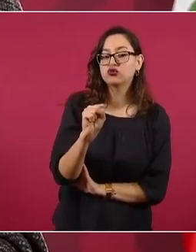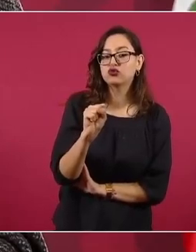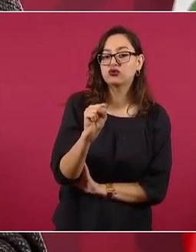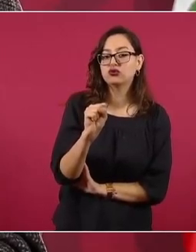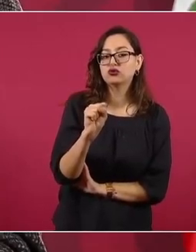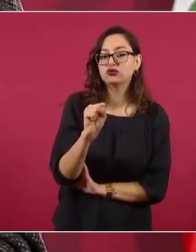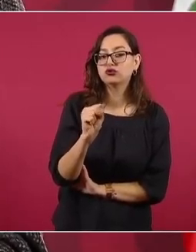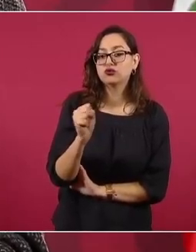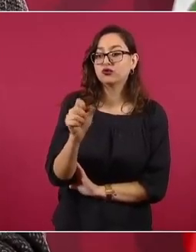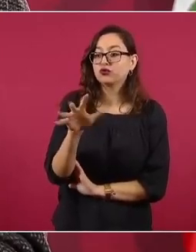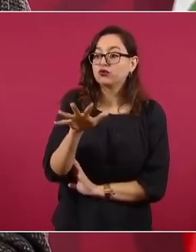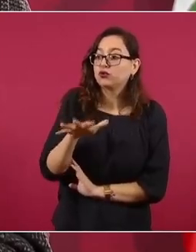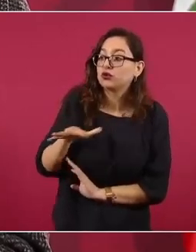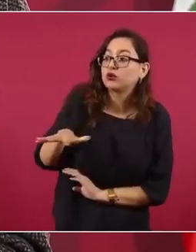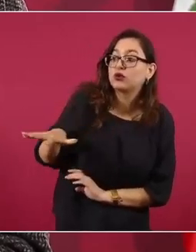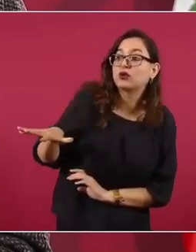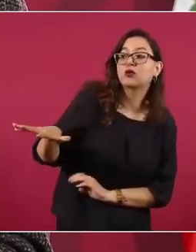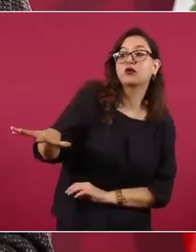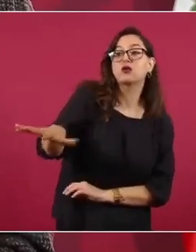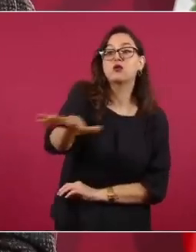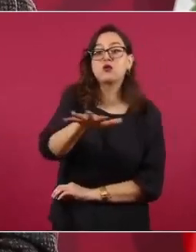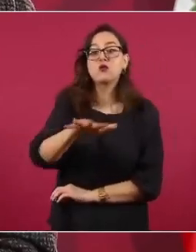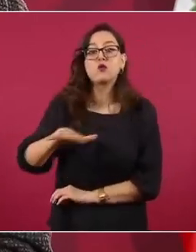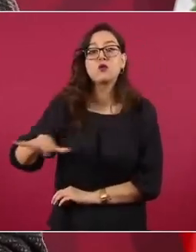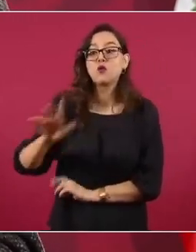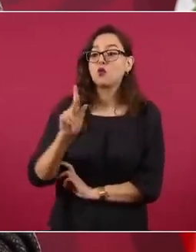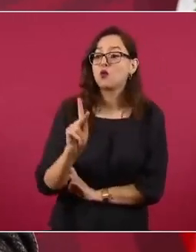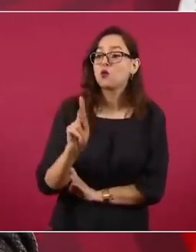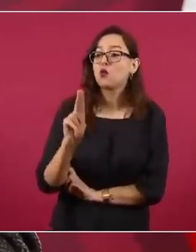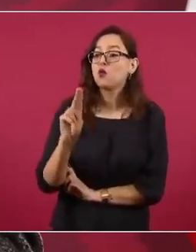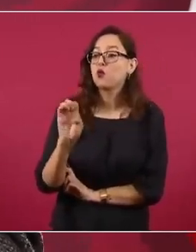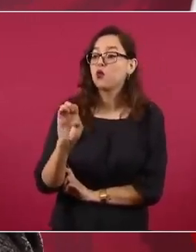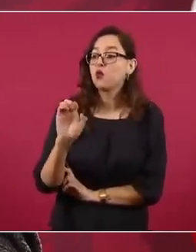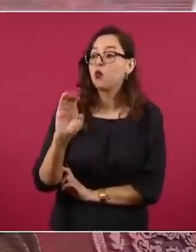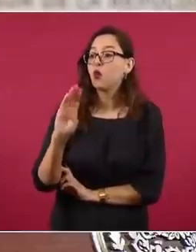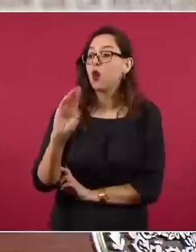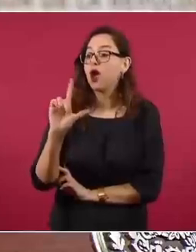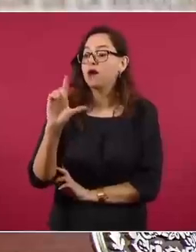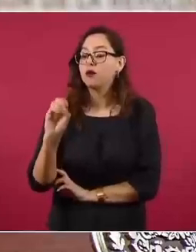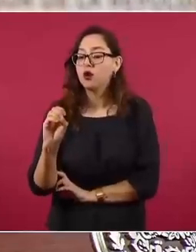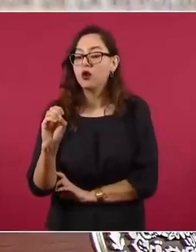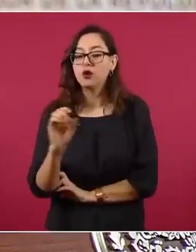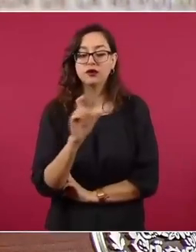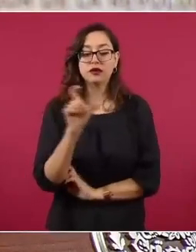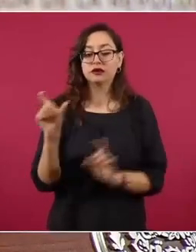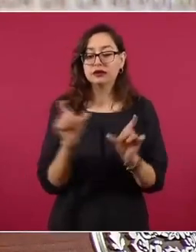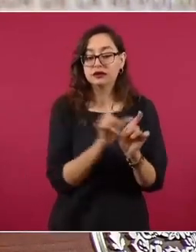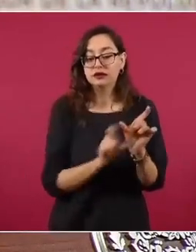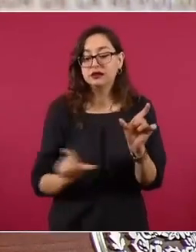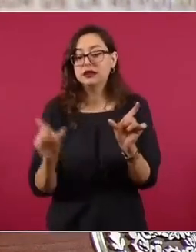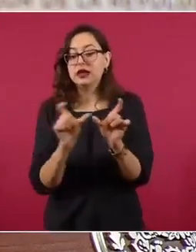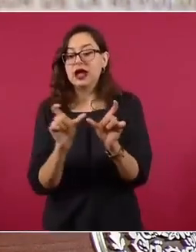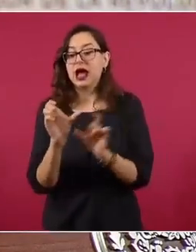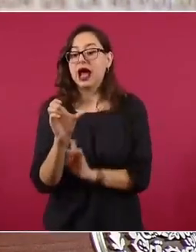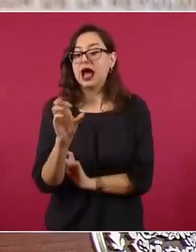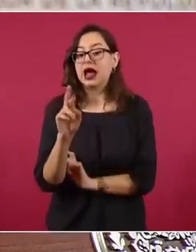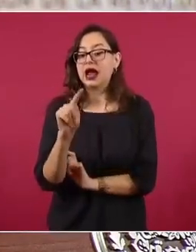es pueblo, Kratos es poder, es el poder del pueblo. No,